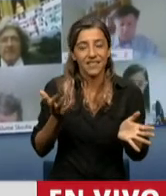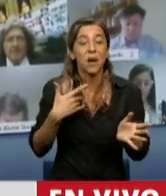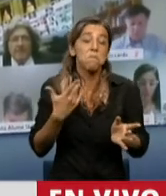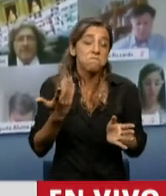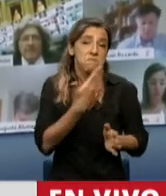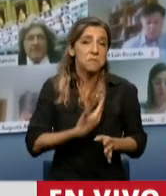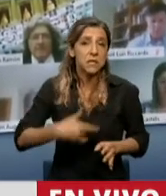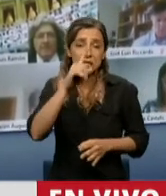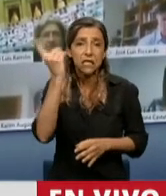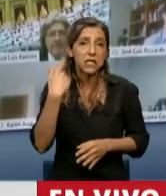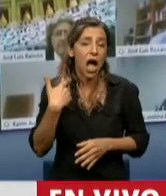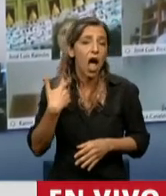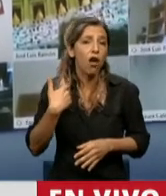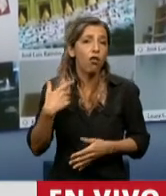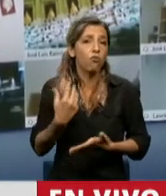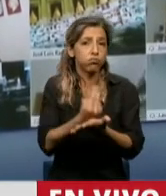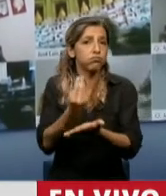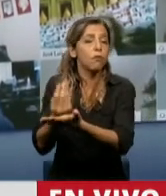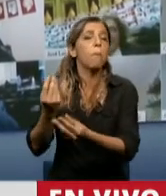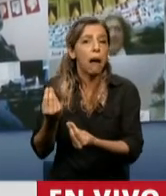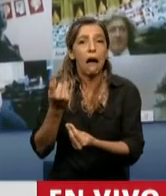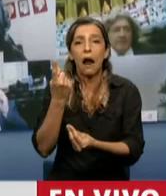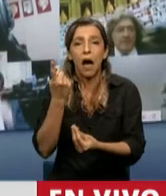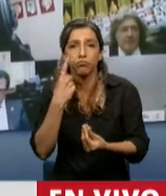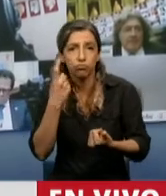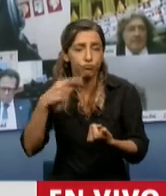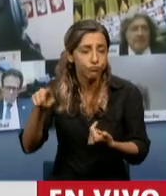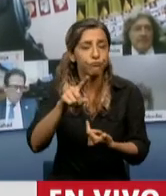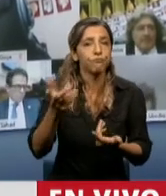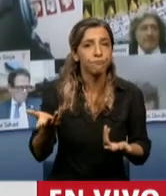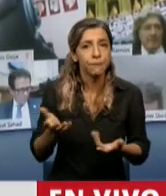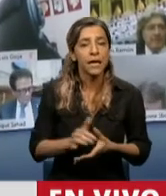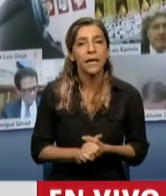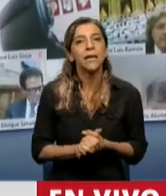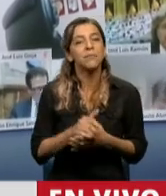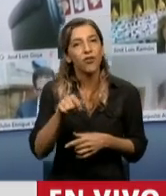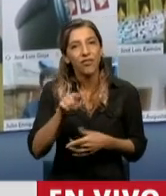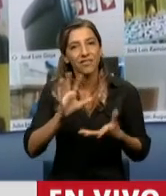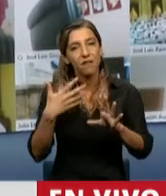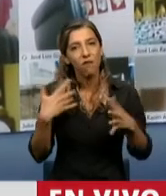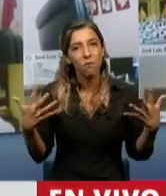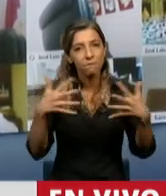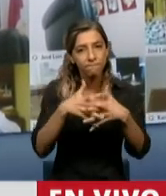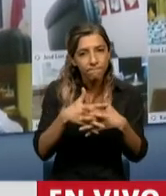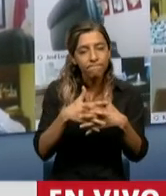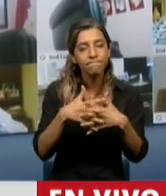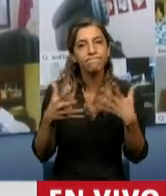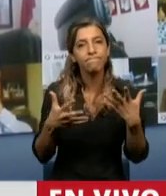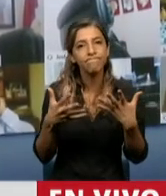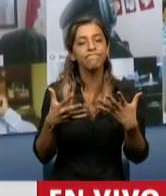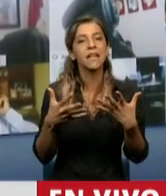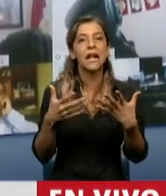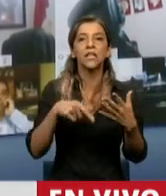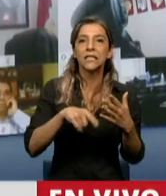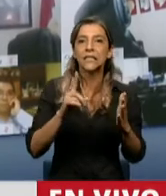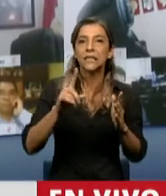directores en esas compañías, digamos. Pero la prueba de esta ficción jurídica es que estamos tratando